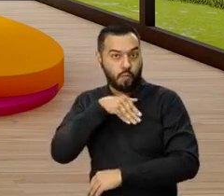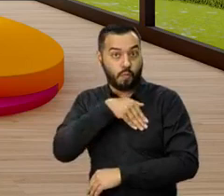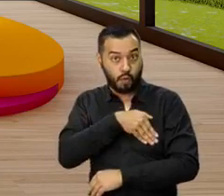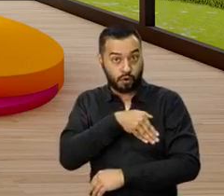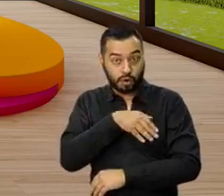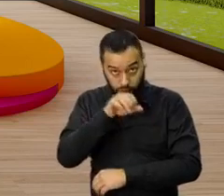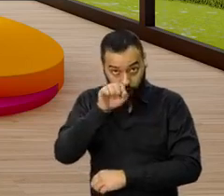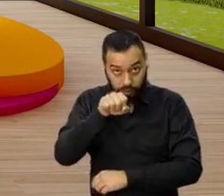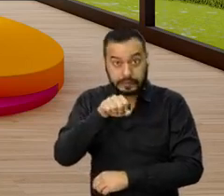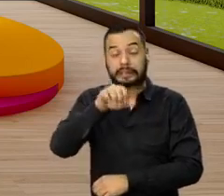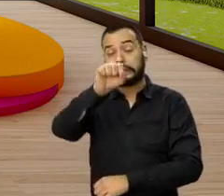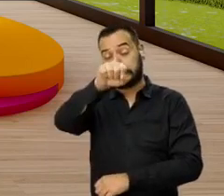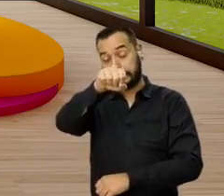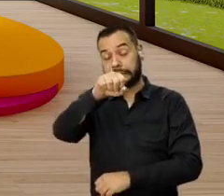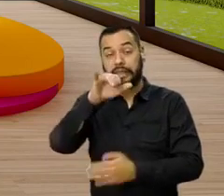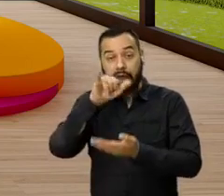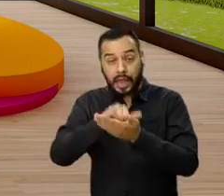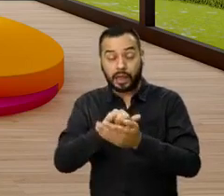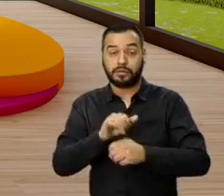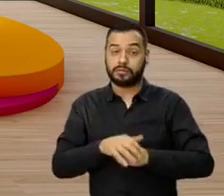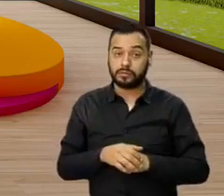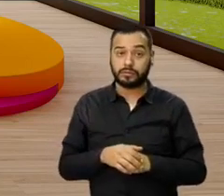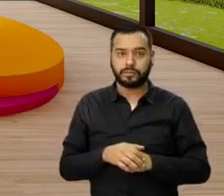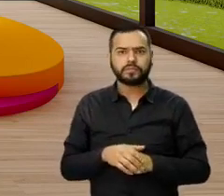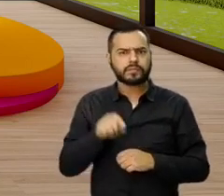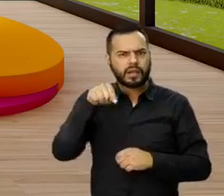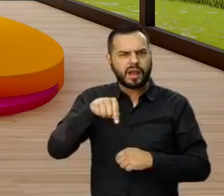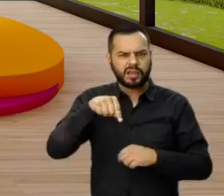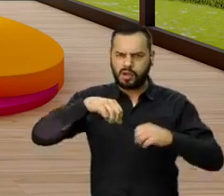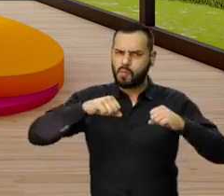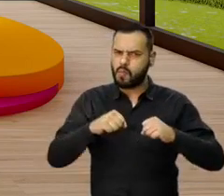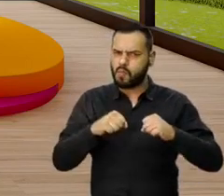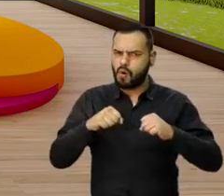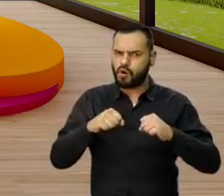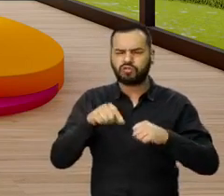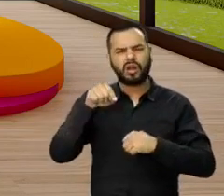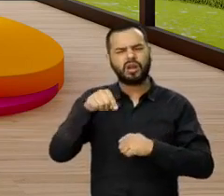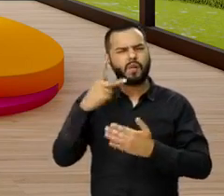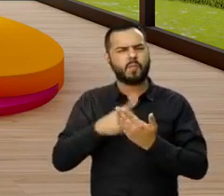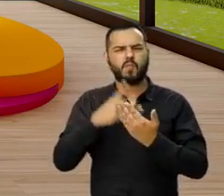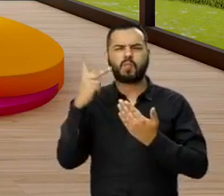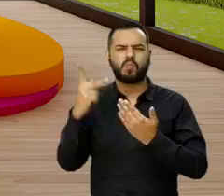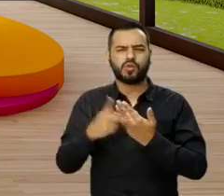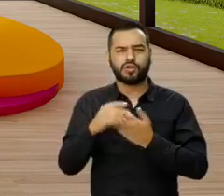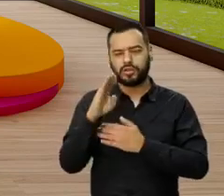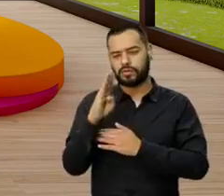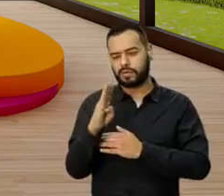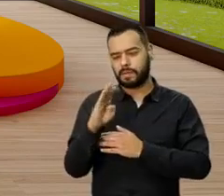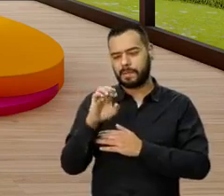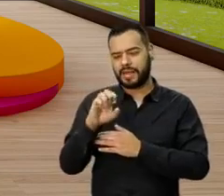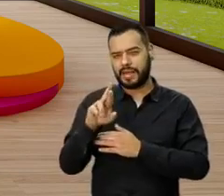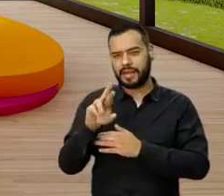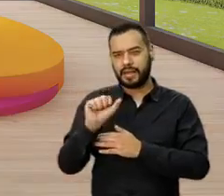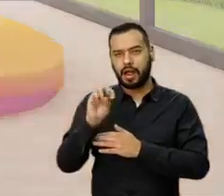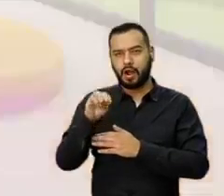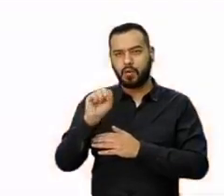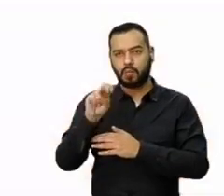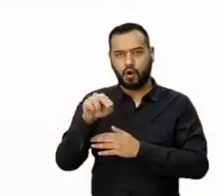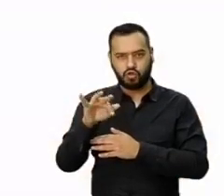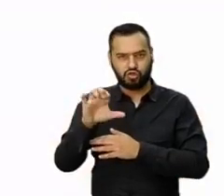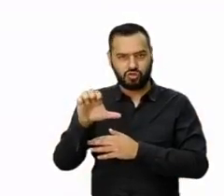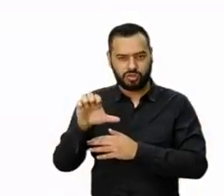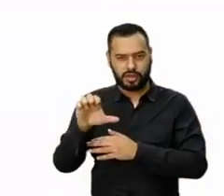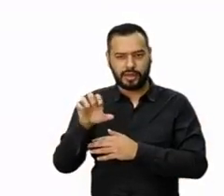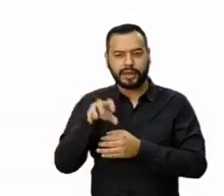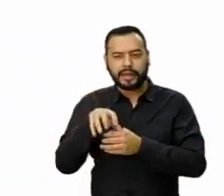es, todo en eso. Aquí ya nosotros tenemos acá en Bogotá lo que es nuestro proyecto Veramonte, que es el grande, y las